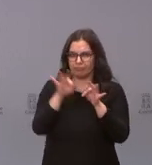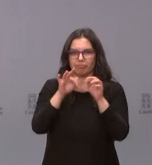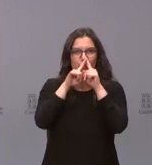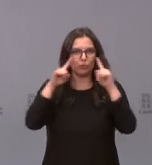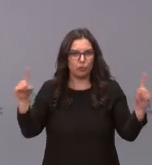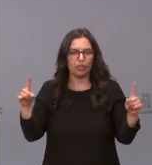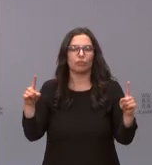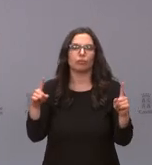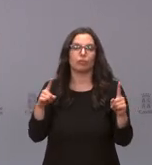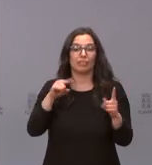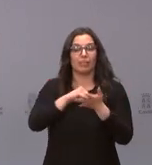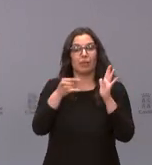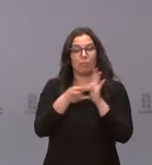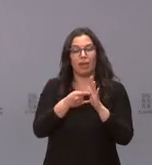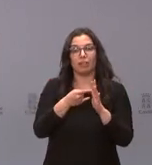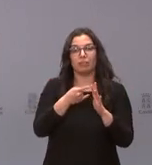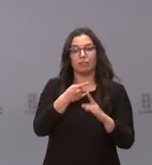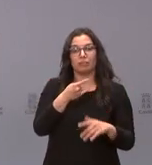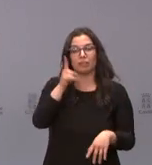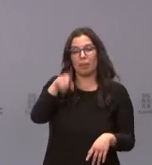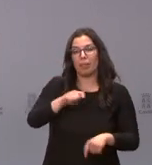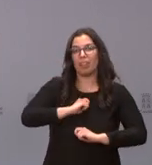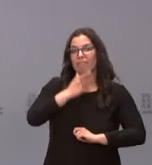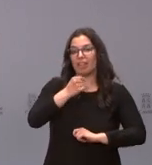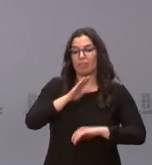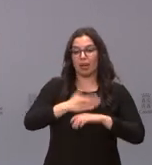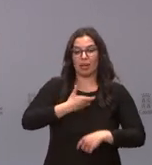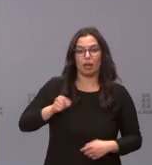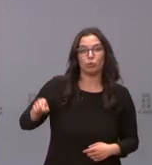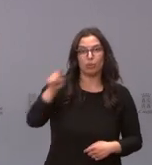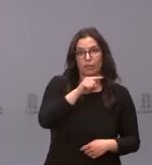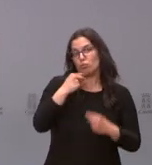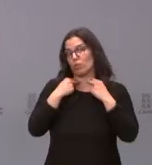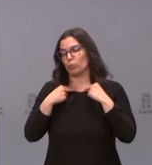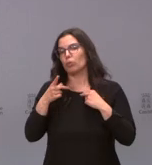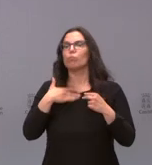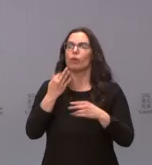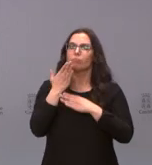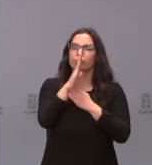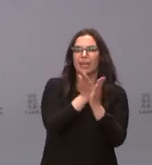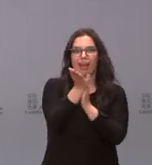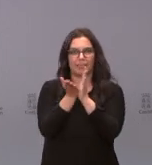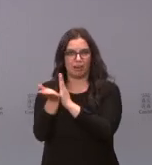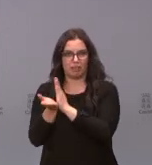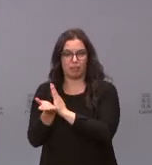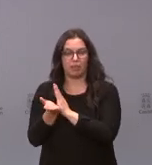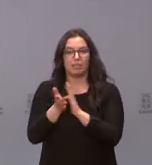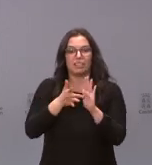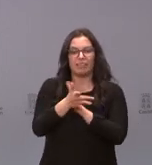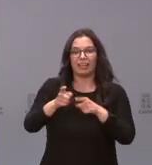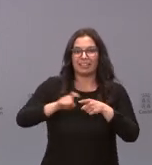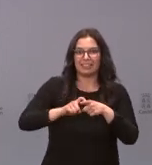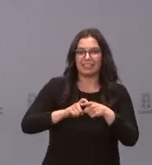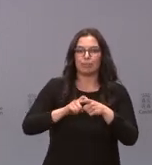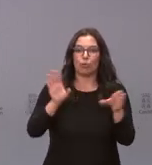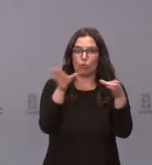a través de un plan que permite a las administraciones locales plantear alternativas a lo establecido en el plan. Es decir, en cuanto a la tipología y características